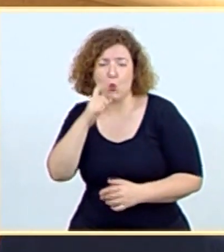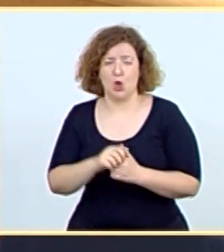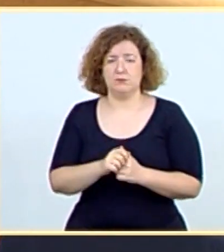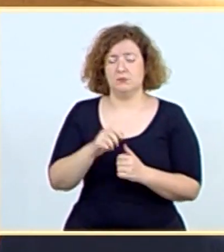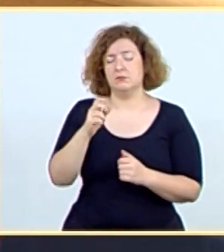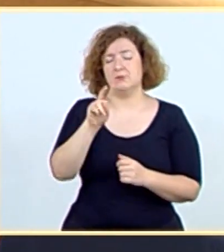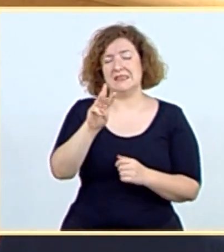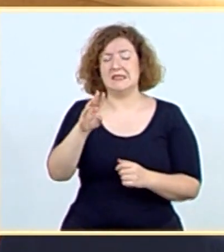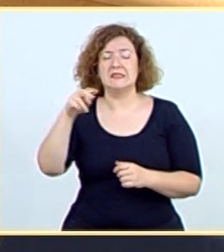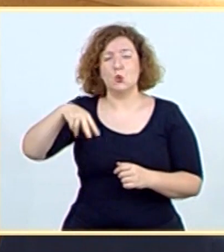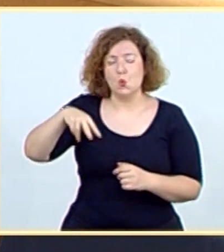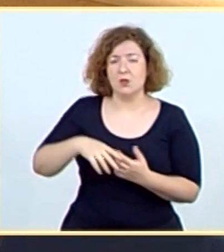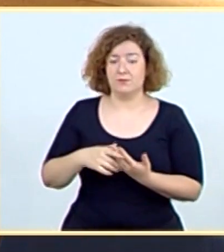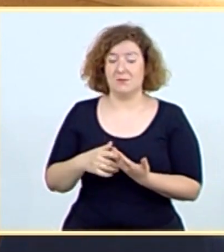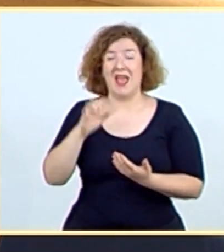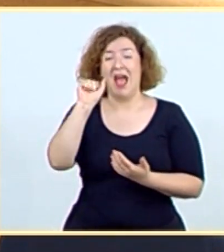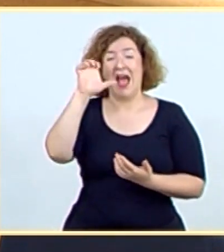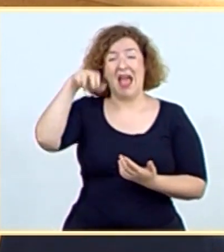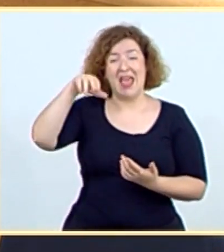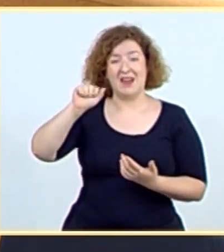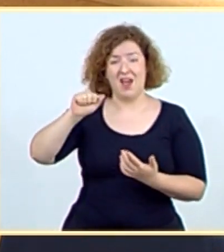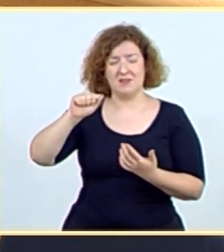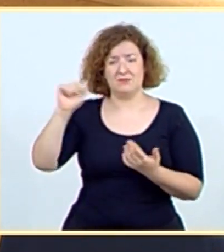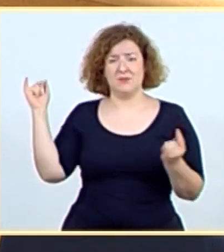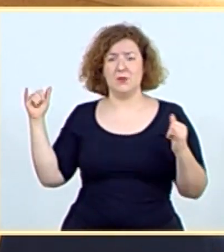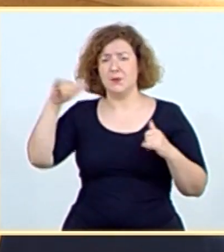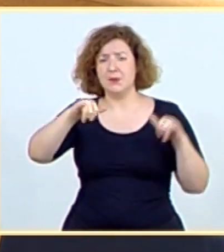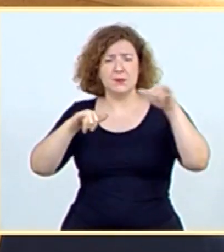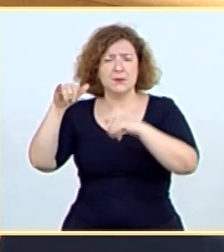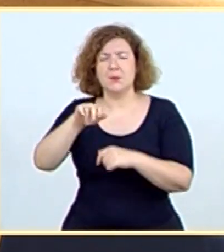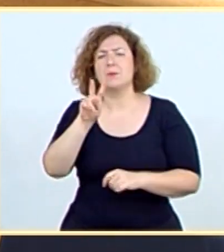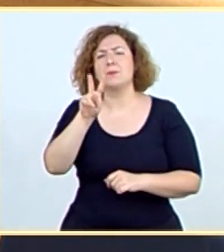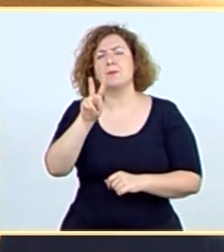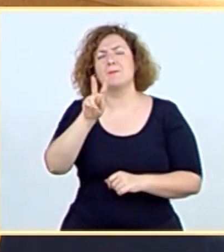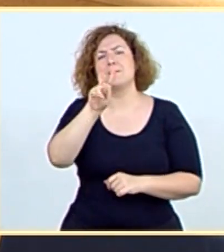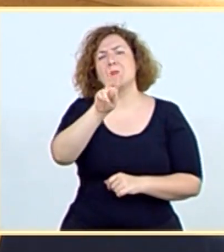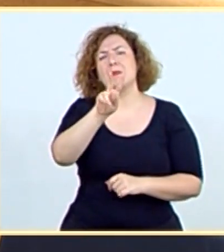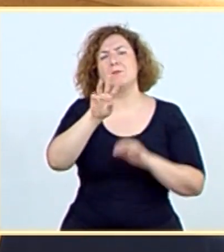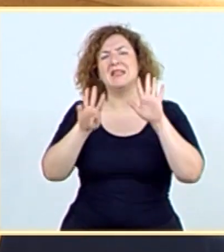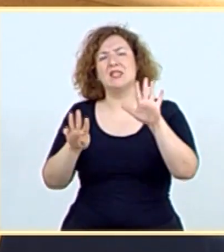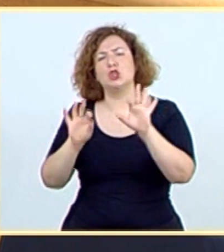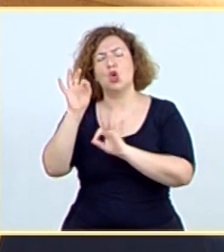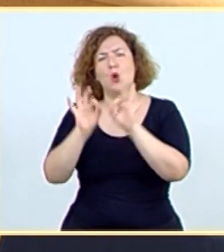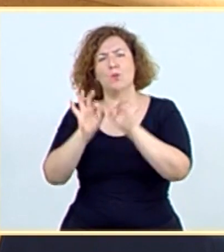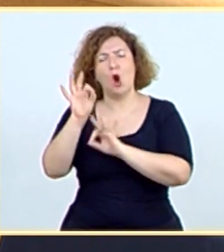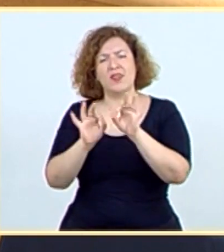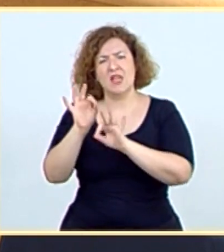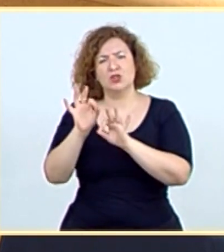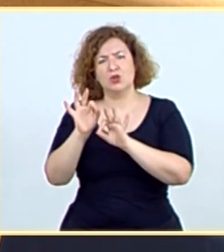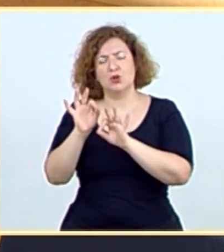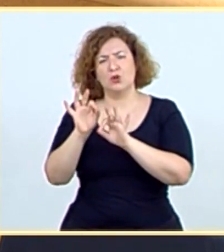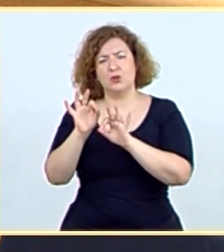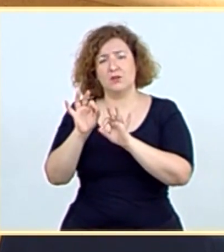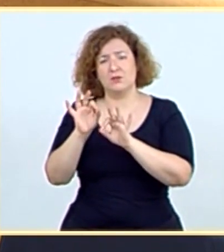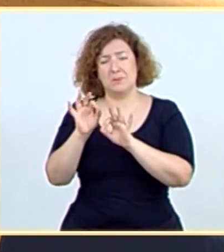entraron en toda la red de AENA un 28% menos, perdón, un 28% de los vuelos con